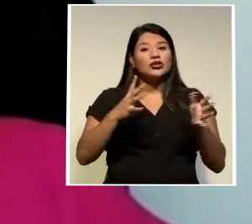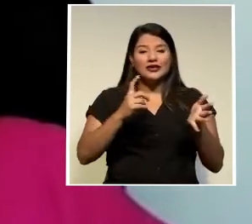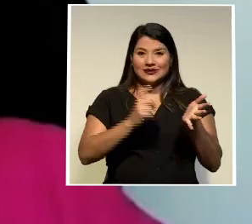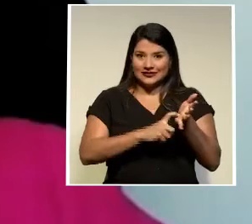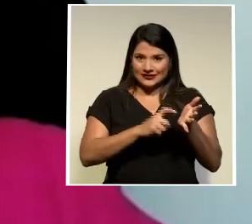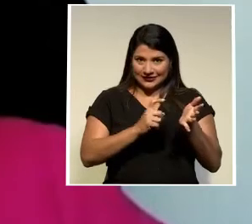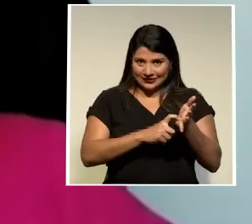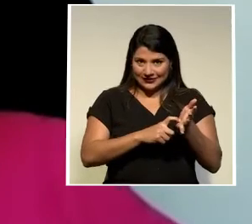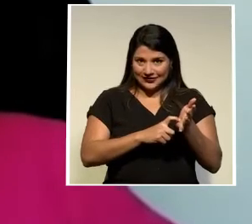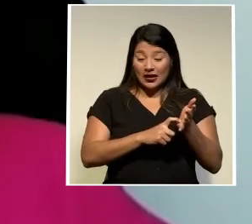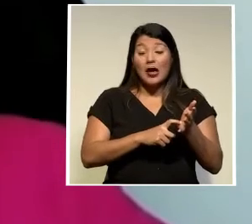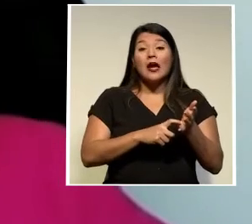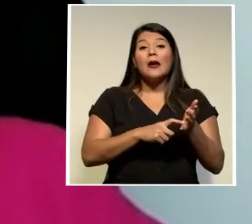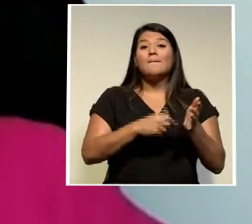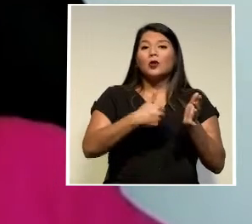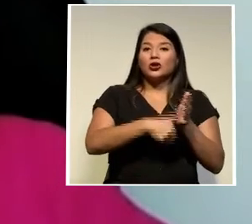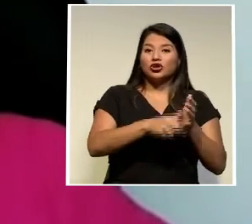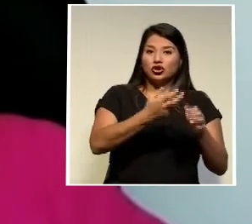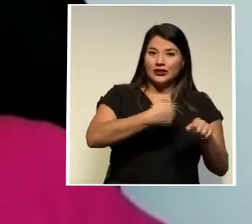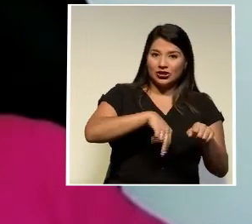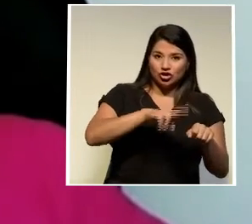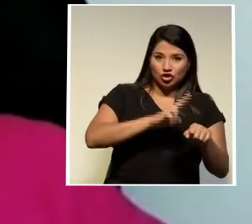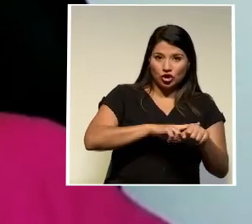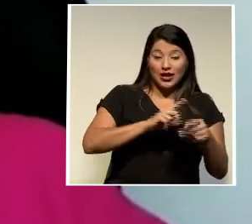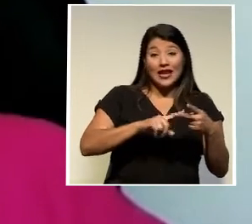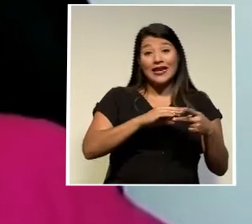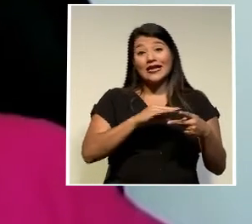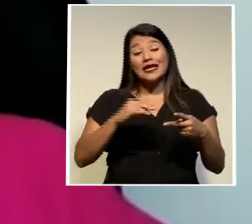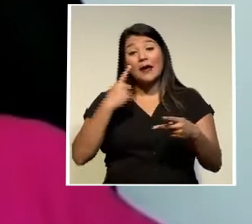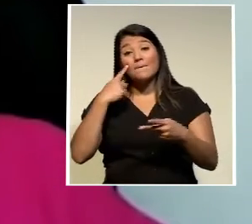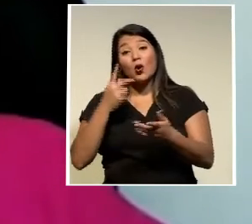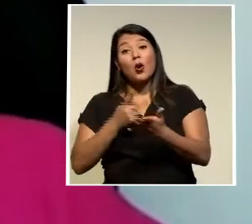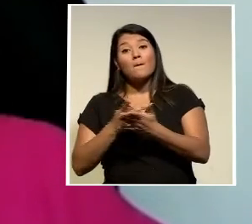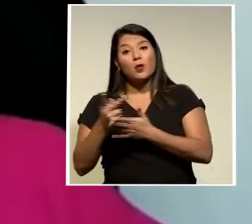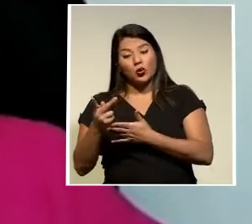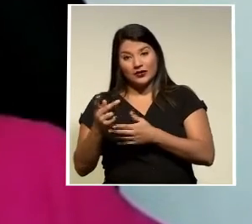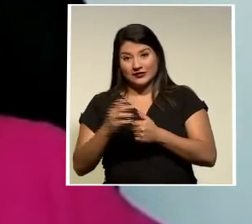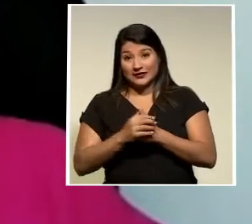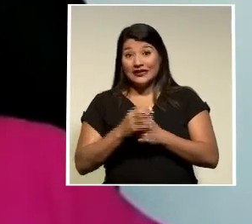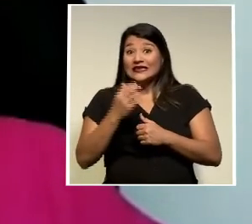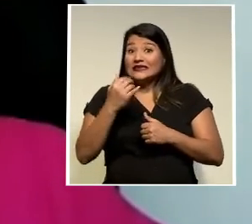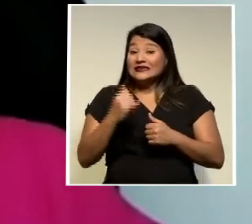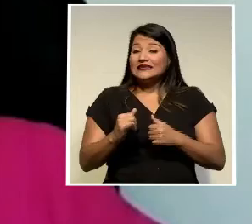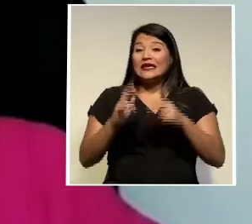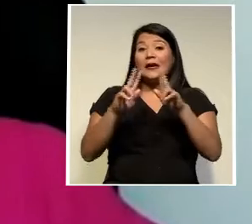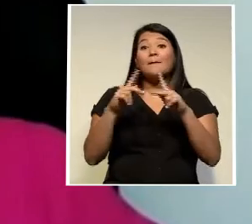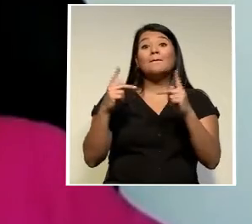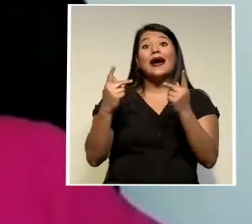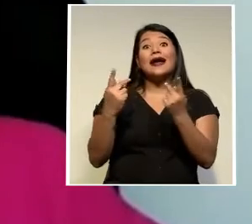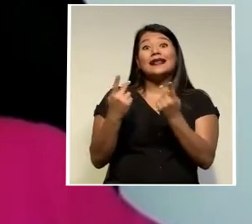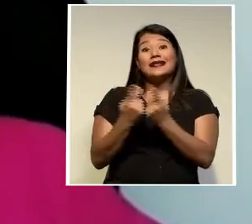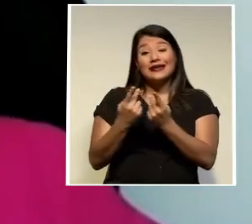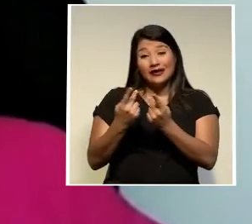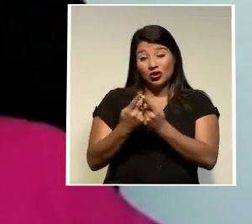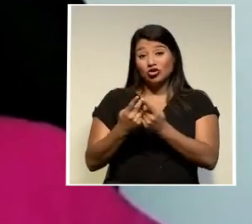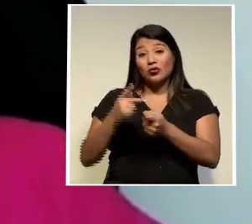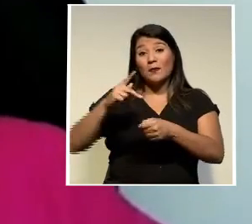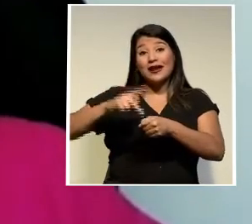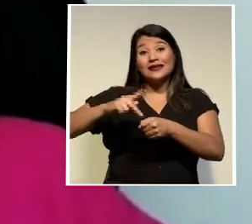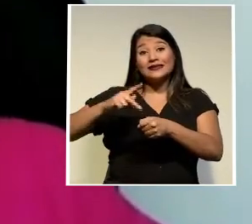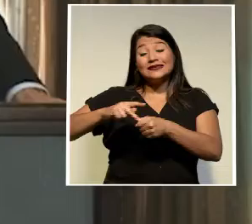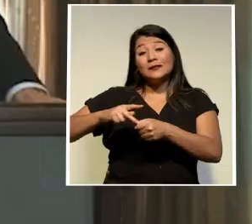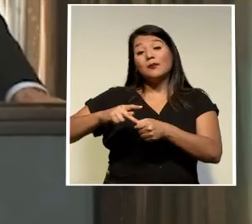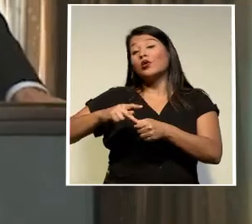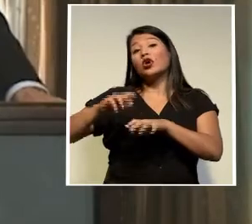escala nacional y a escala provincial los partidos inscritos a escala cantonal no pueden proponer